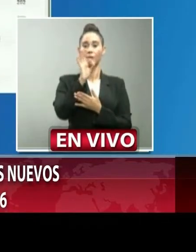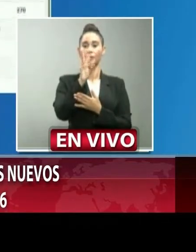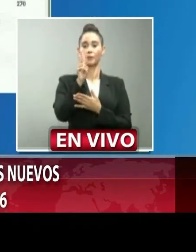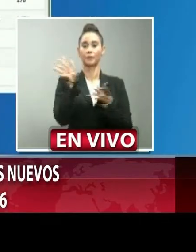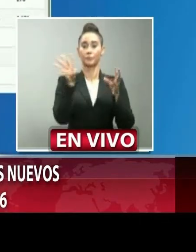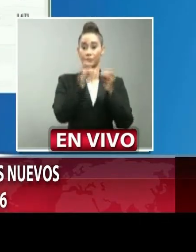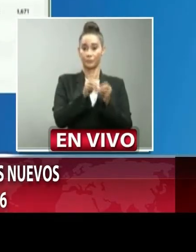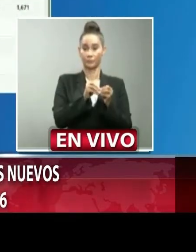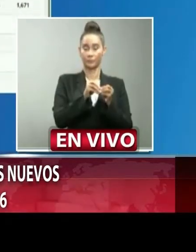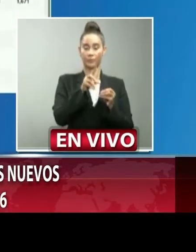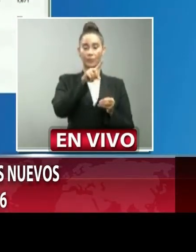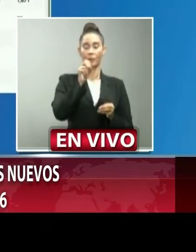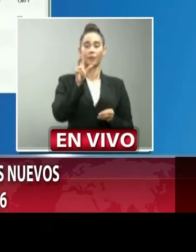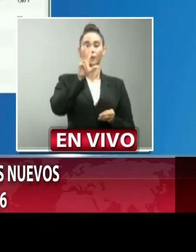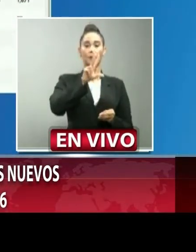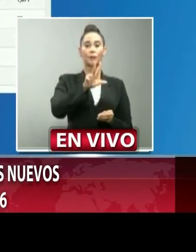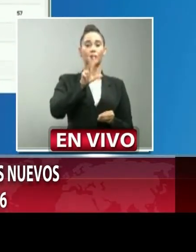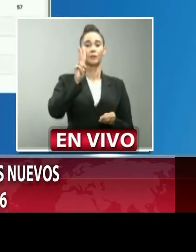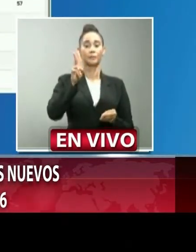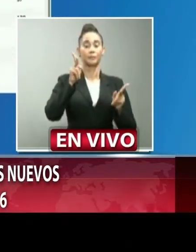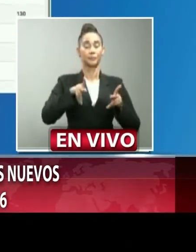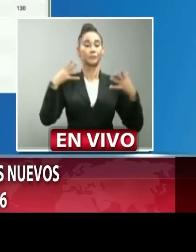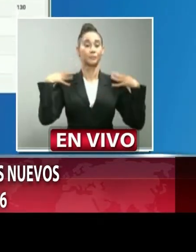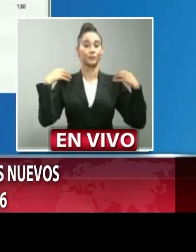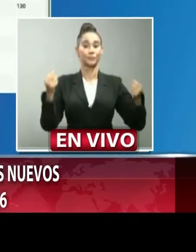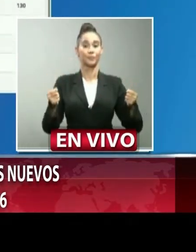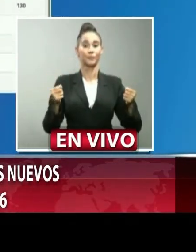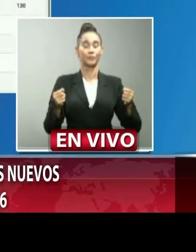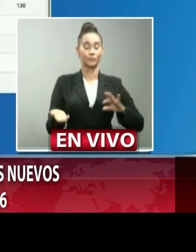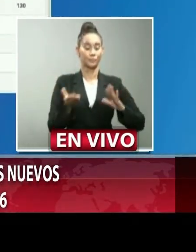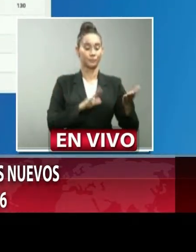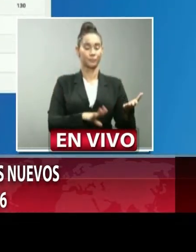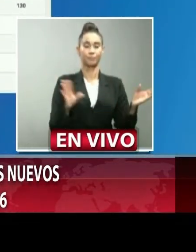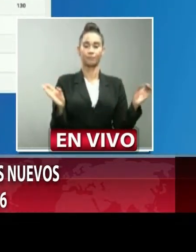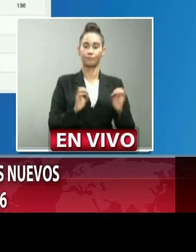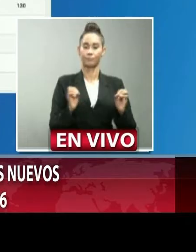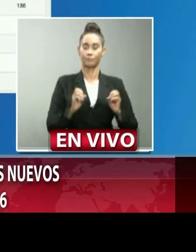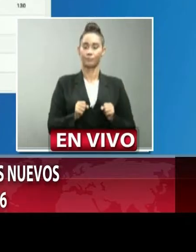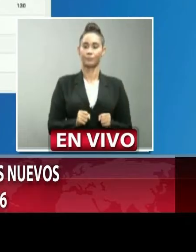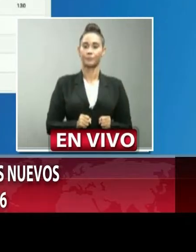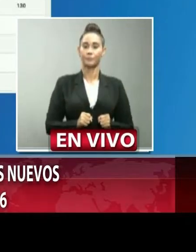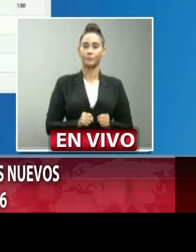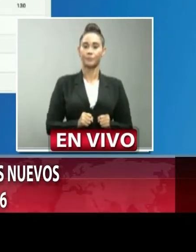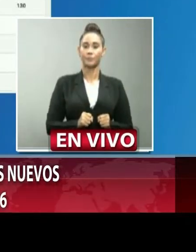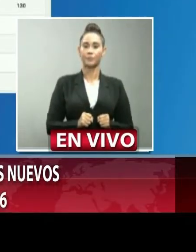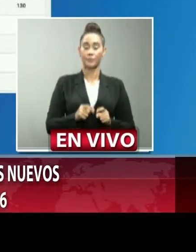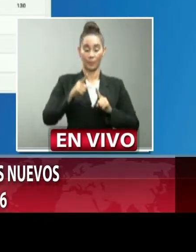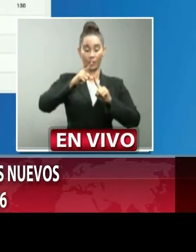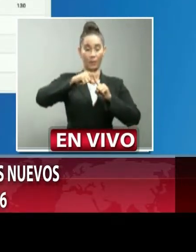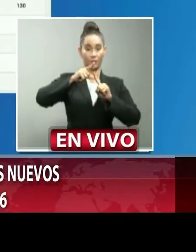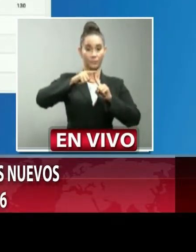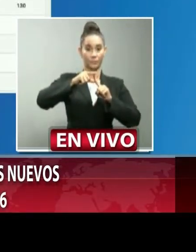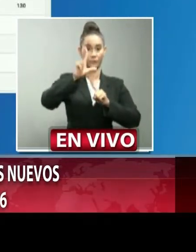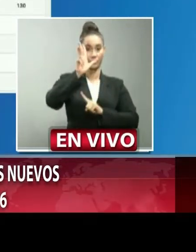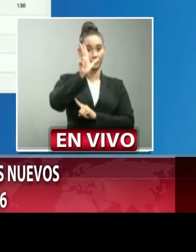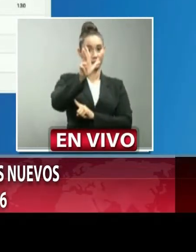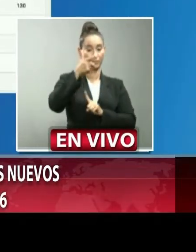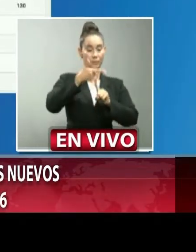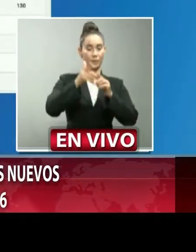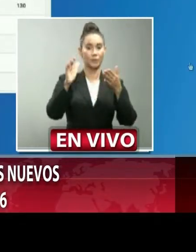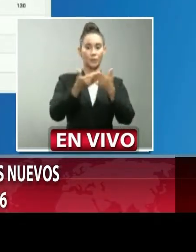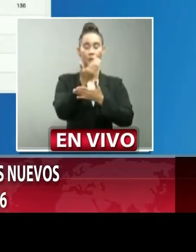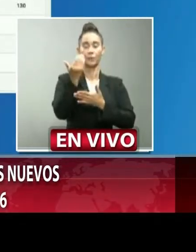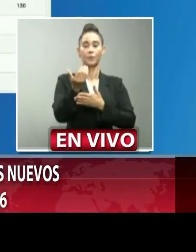132 recuperados 0 fallecimiento San Cristóbal 3 casos